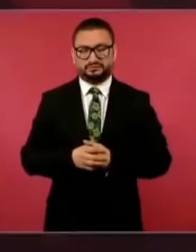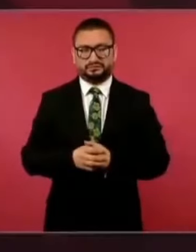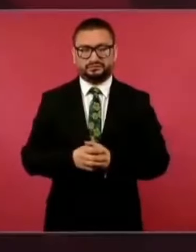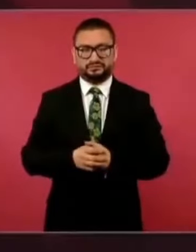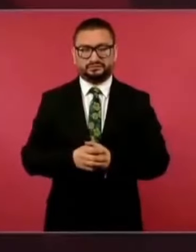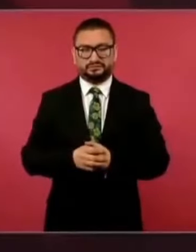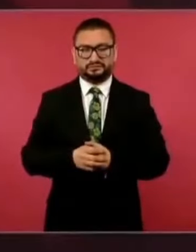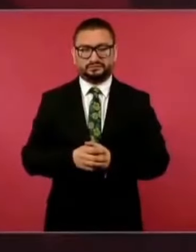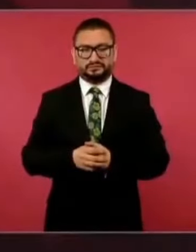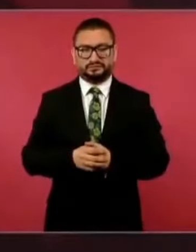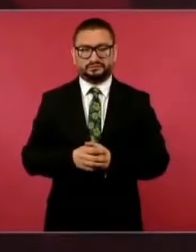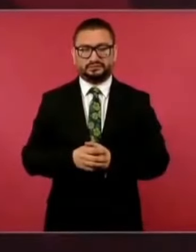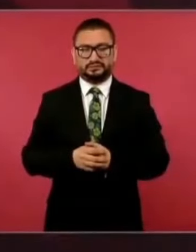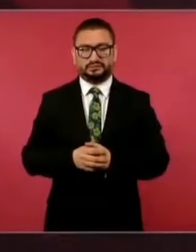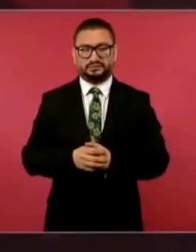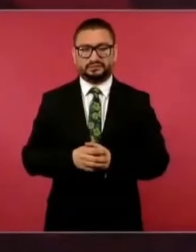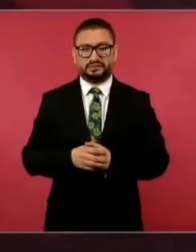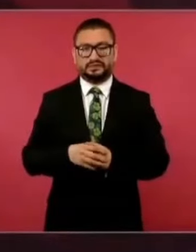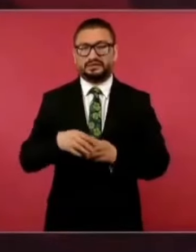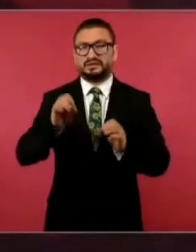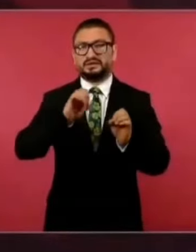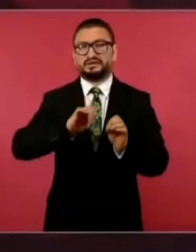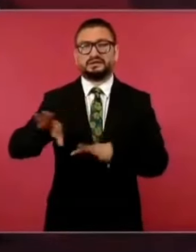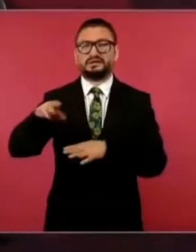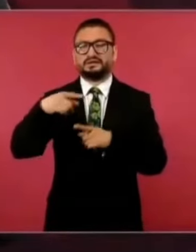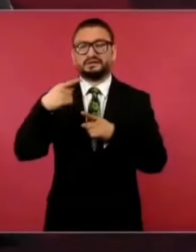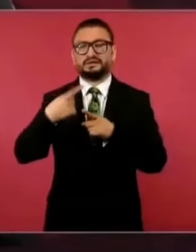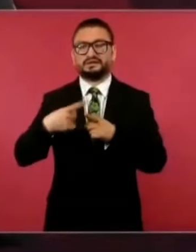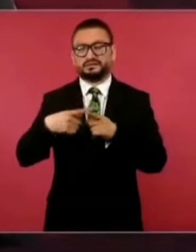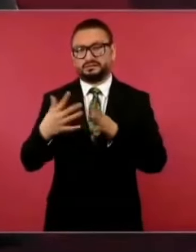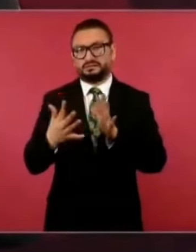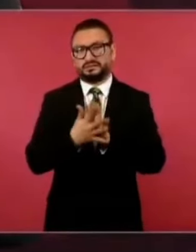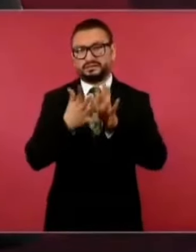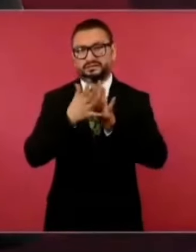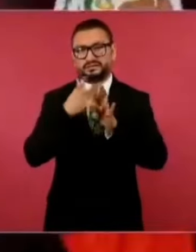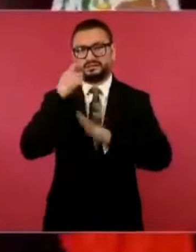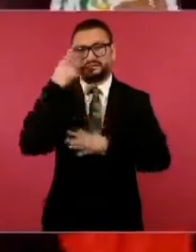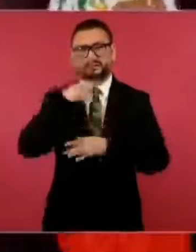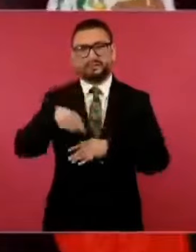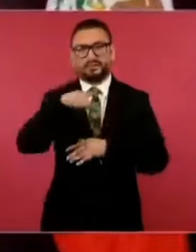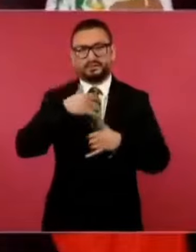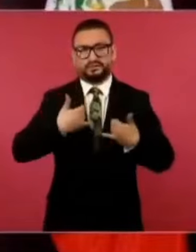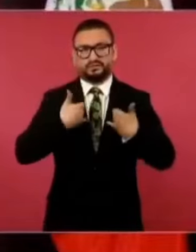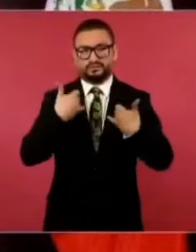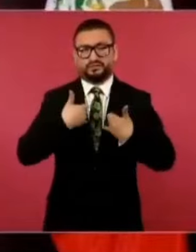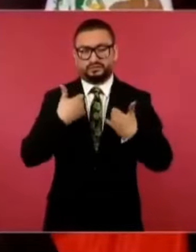Dejan en libertad a quienes habían participado en la desaparición de los jóvenes.